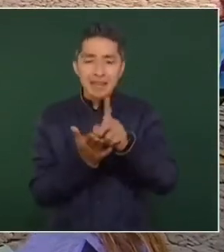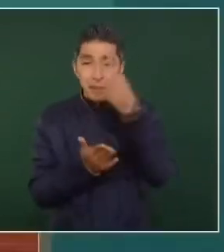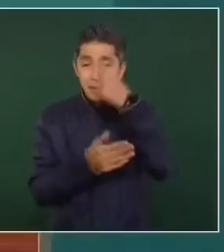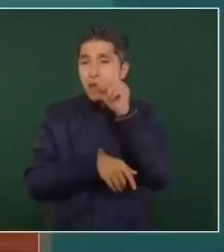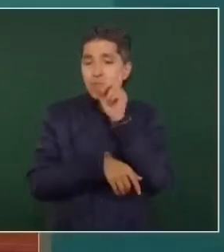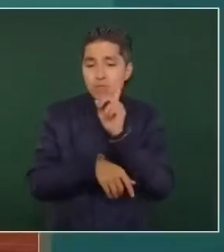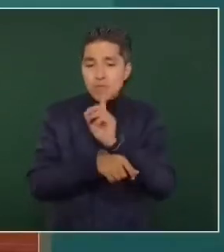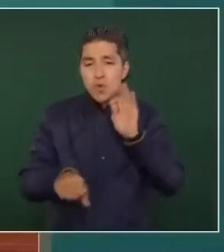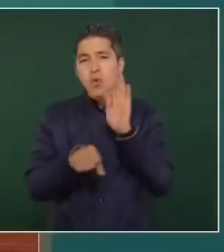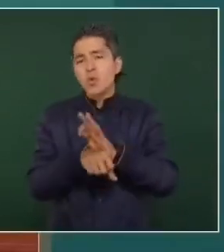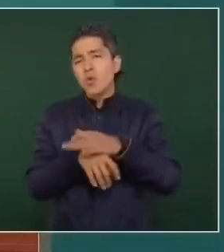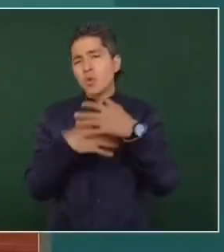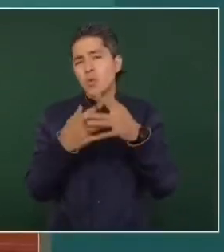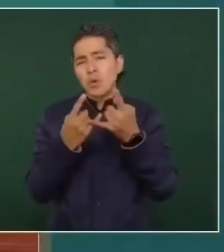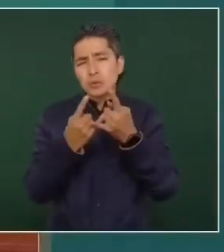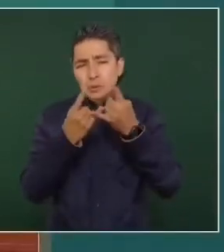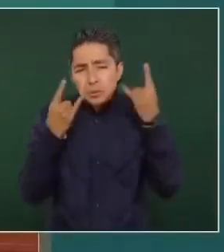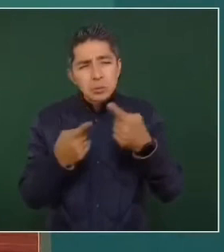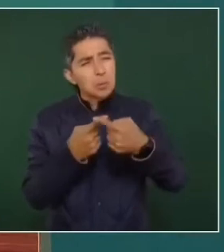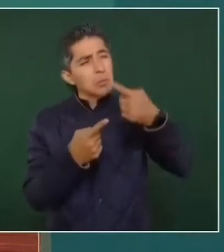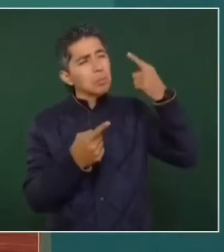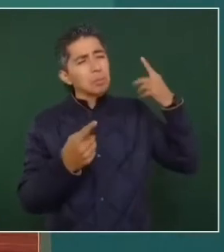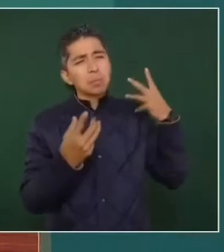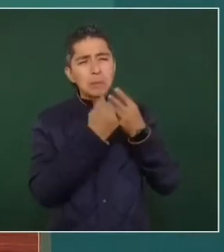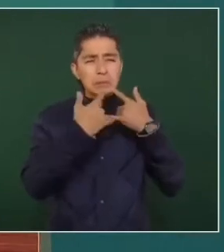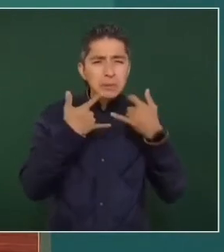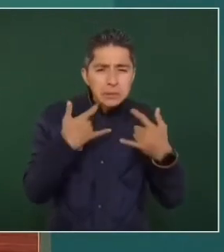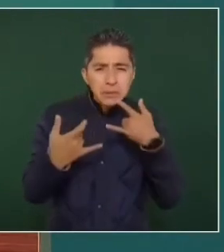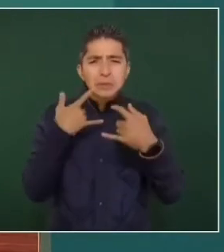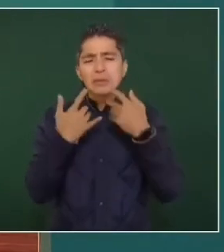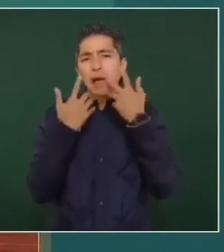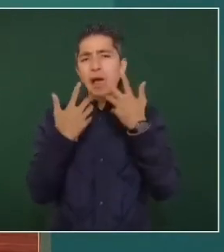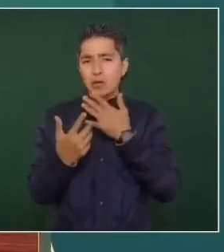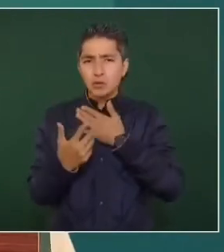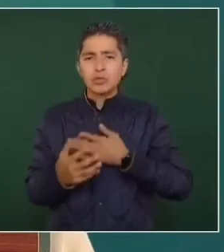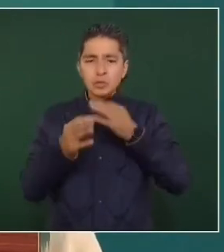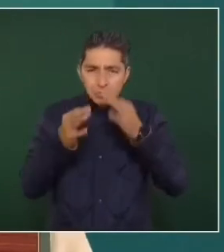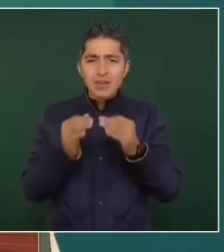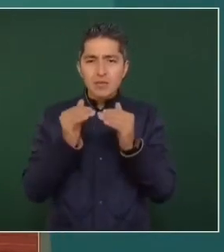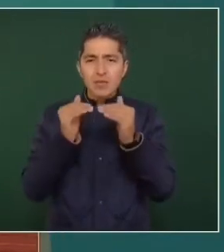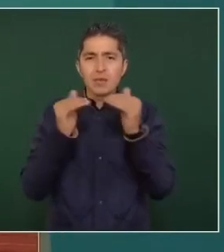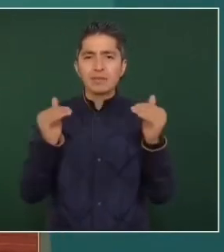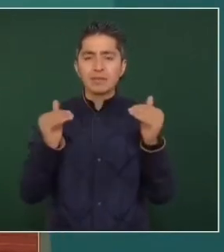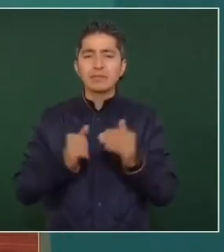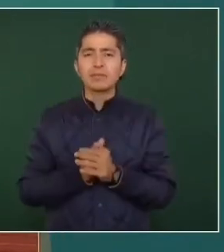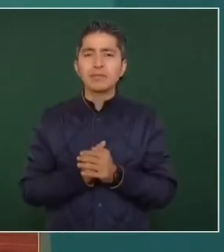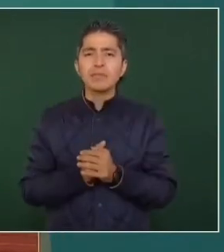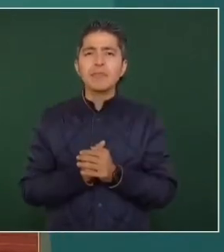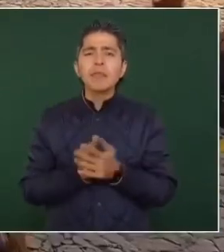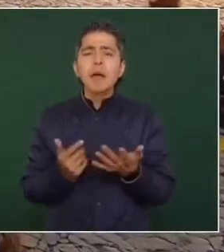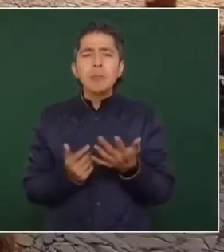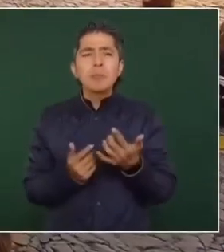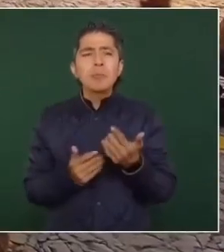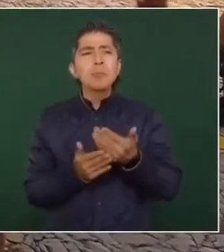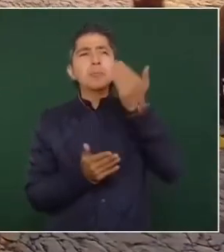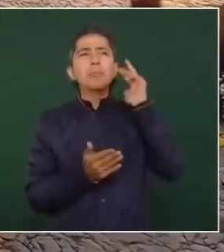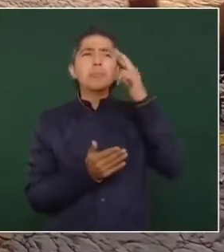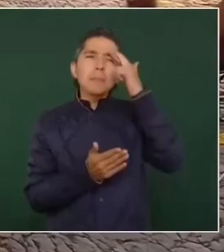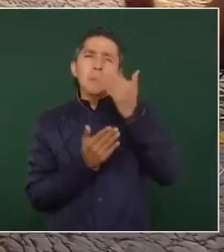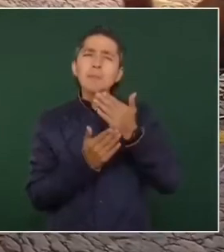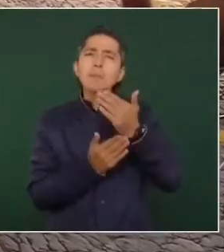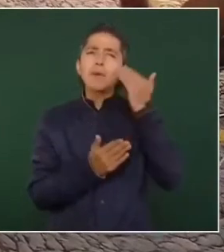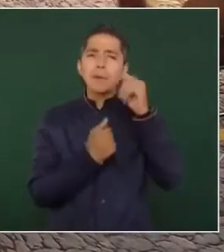que históricamente han luchado por la justicia e igualdad. ¿En qué época de nuestro país la